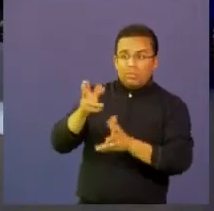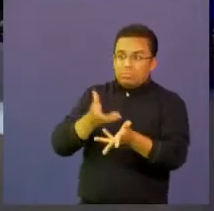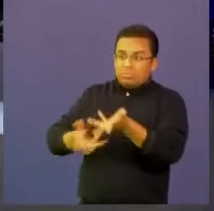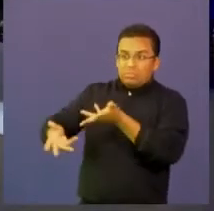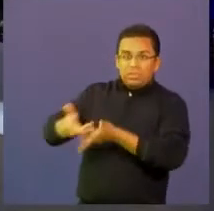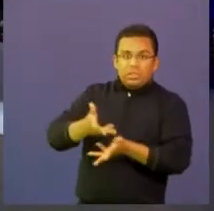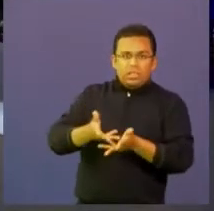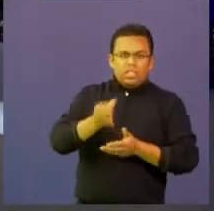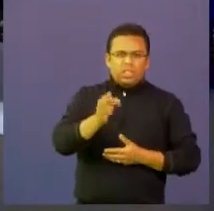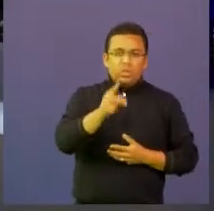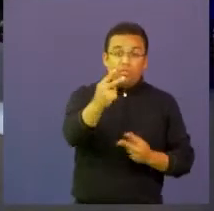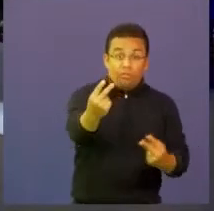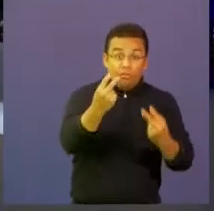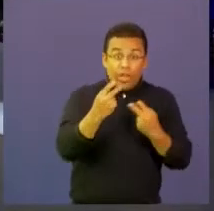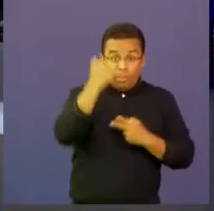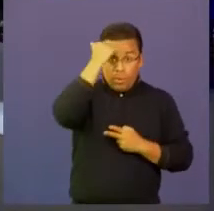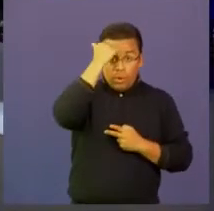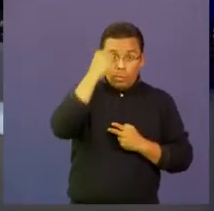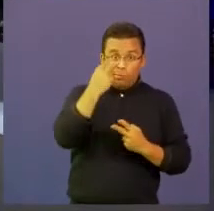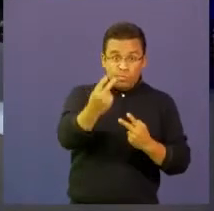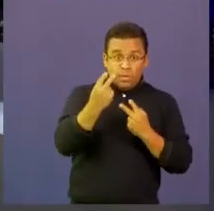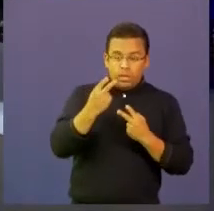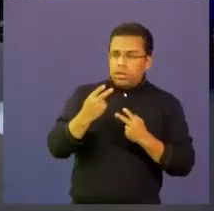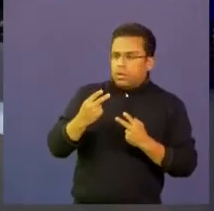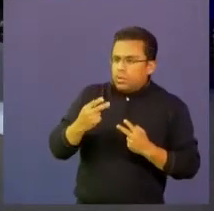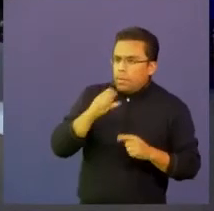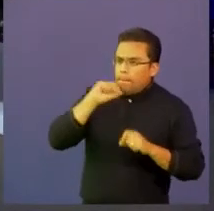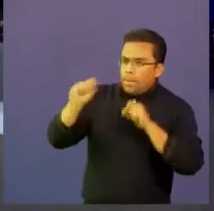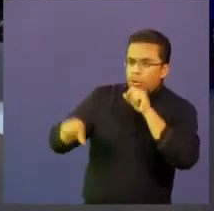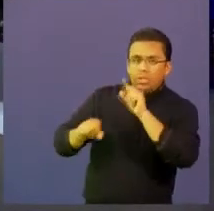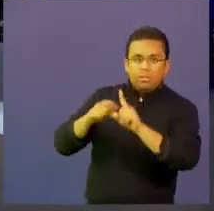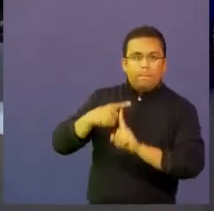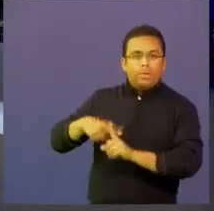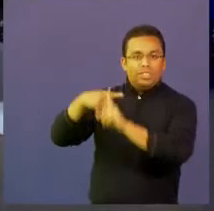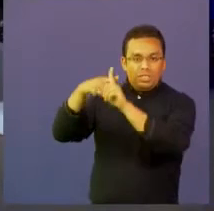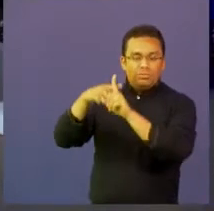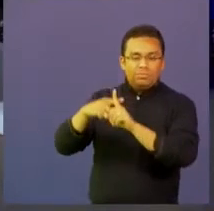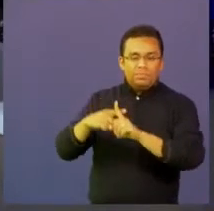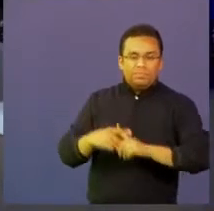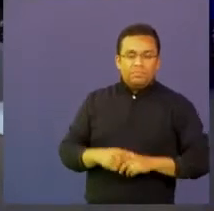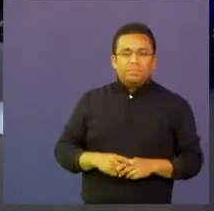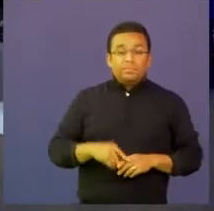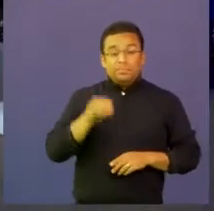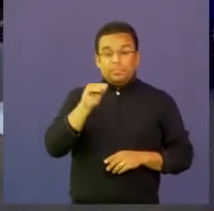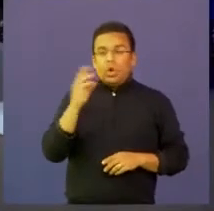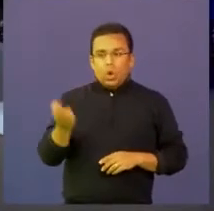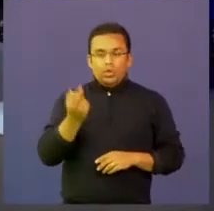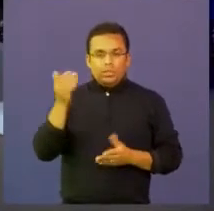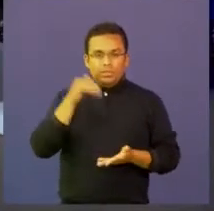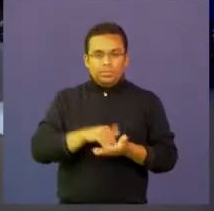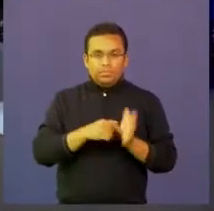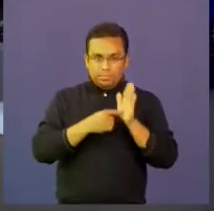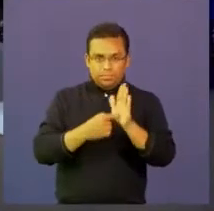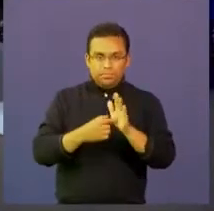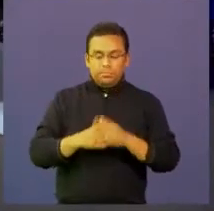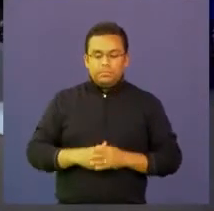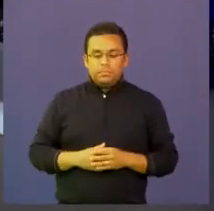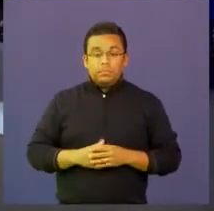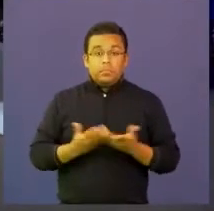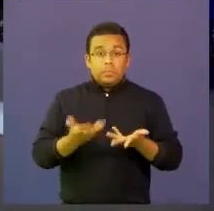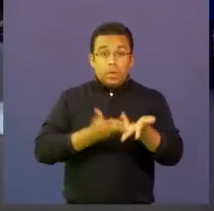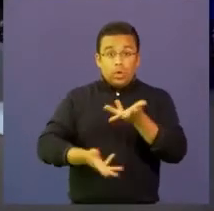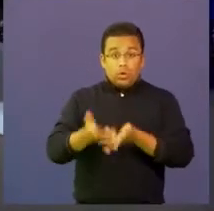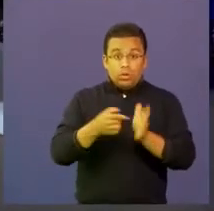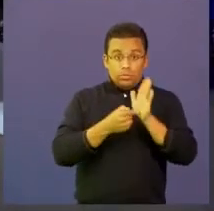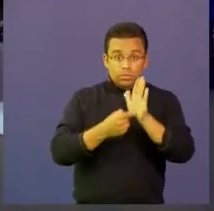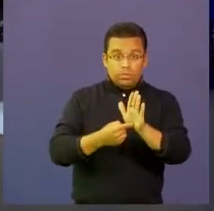los maestros que están siguiendo la transmisión pues son comentarios muy positivos entonces nuevamente muchas gracias para ustedes voy a compartir entonces algunas de